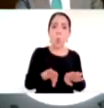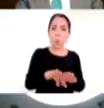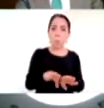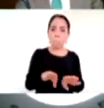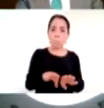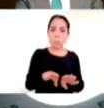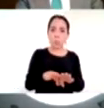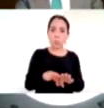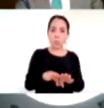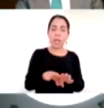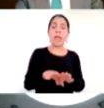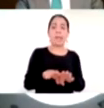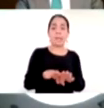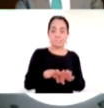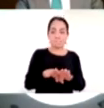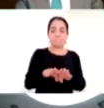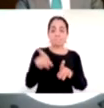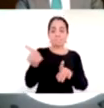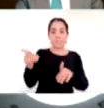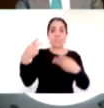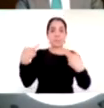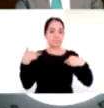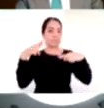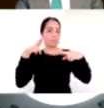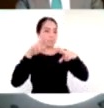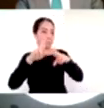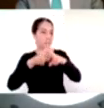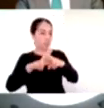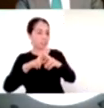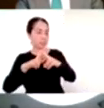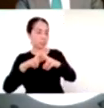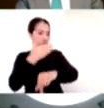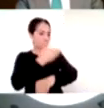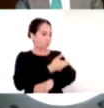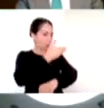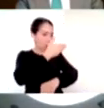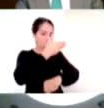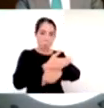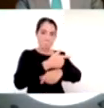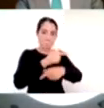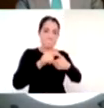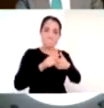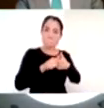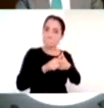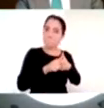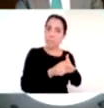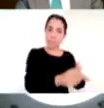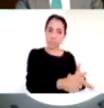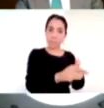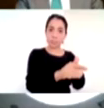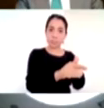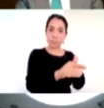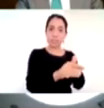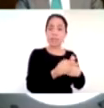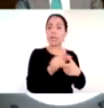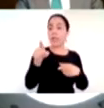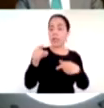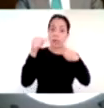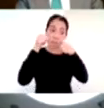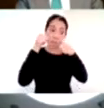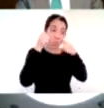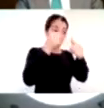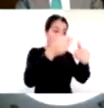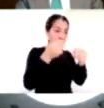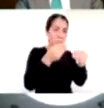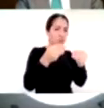presente podía ir acompañando a sus alumnos y en lugar de incrementar esa tensión restar por